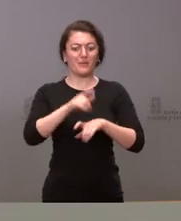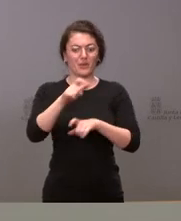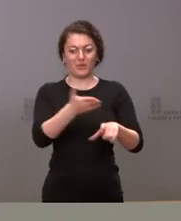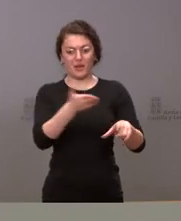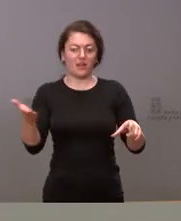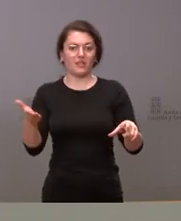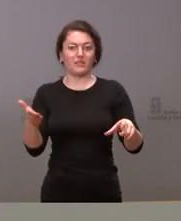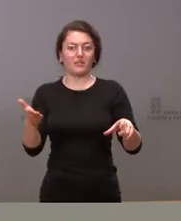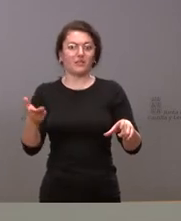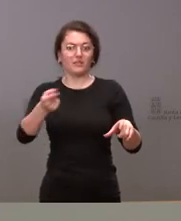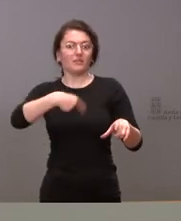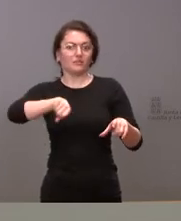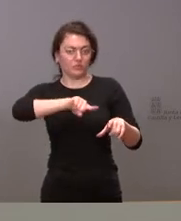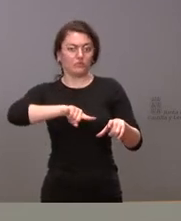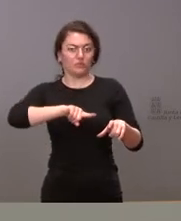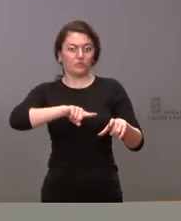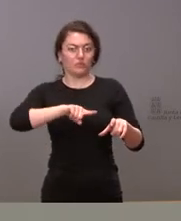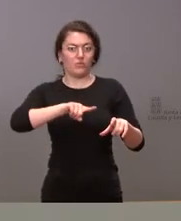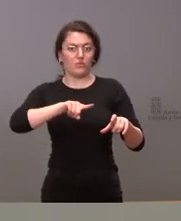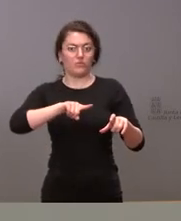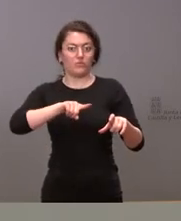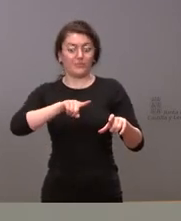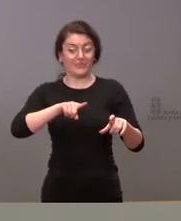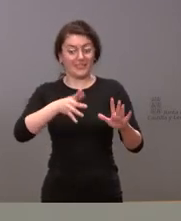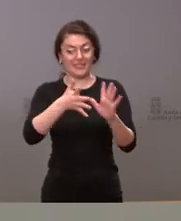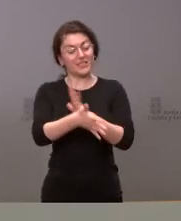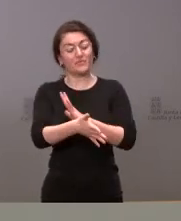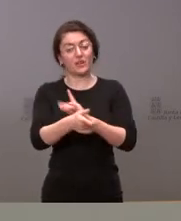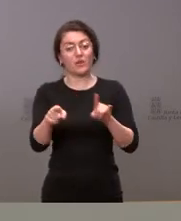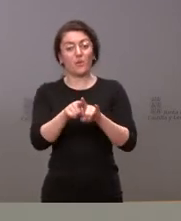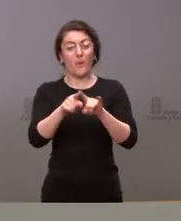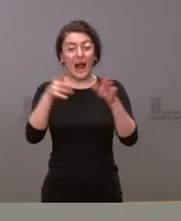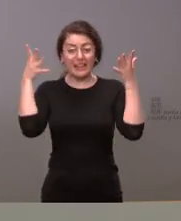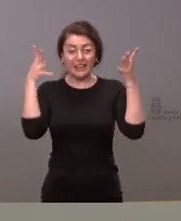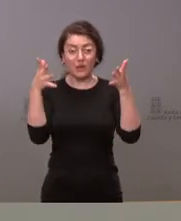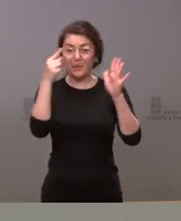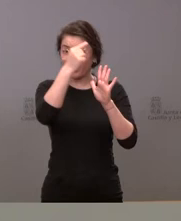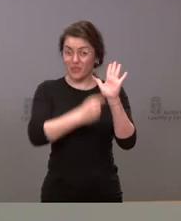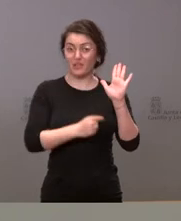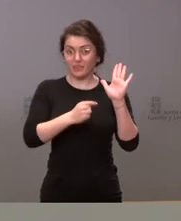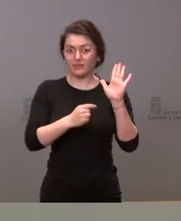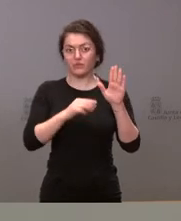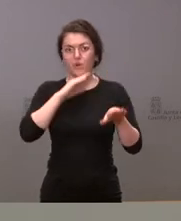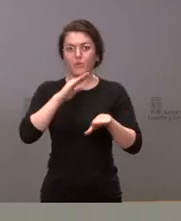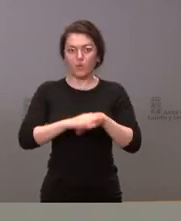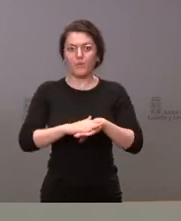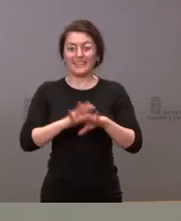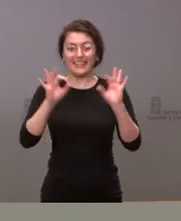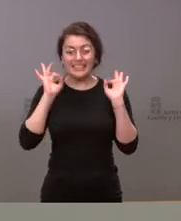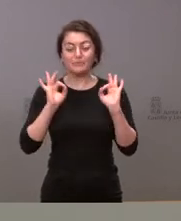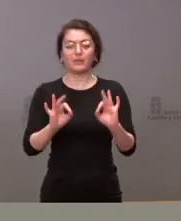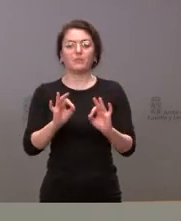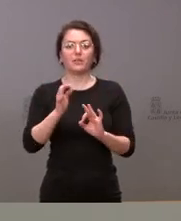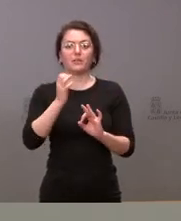de la pandemia y por tanto que el resto de las recomendaciones se vengan siguiendo especialmente los que tienen que ver con la